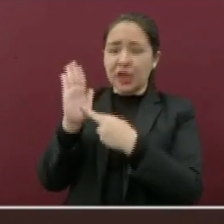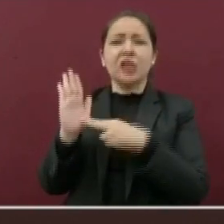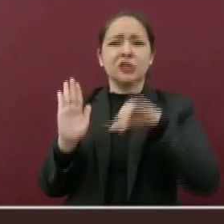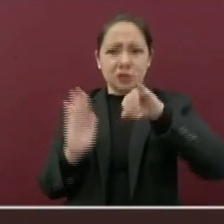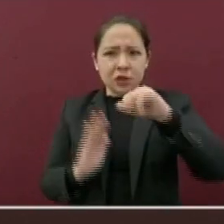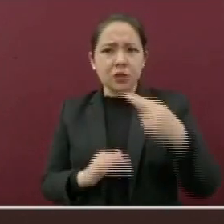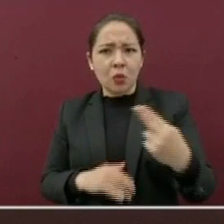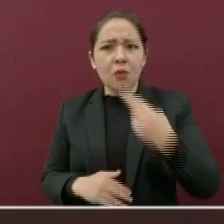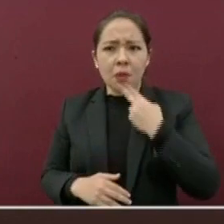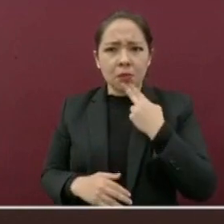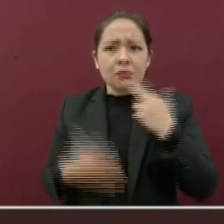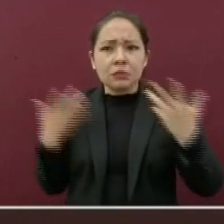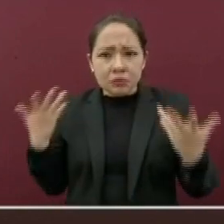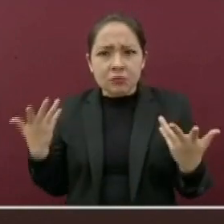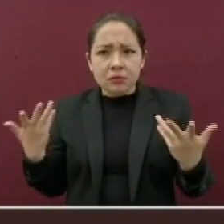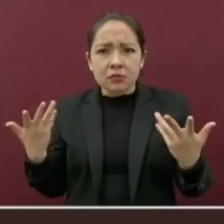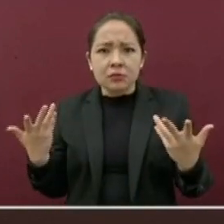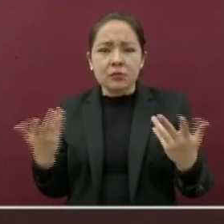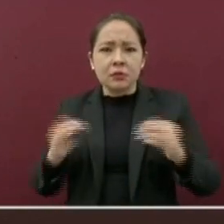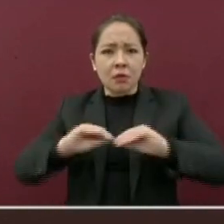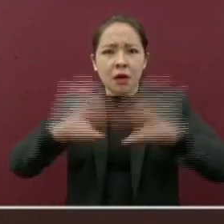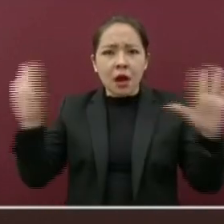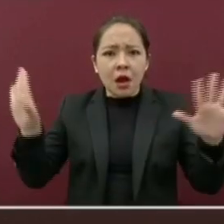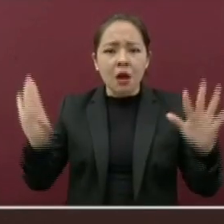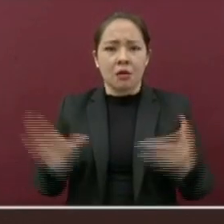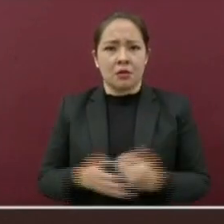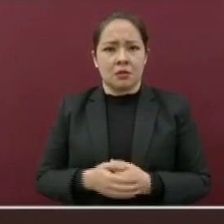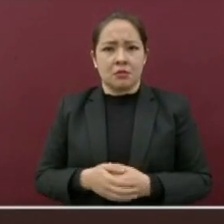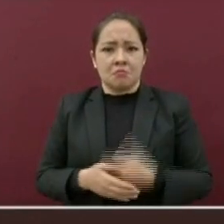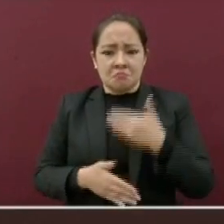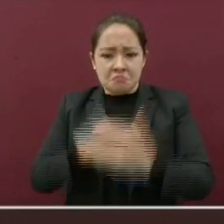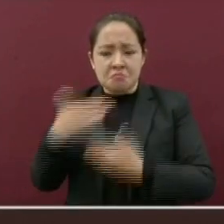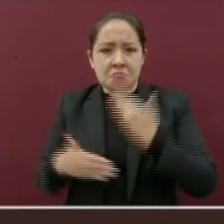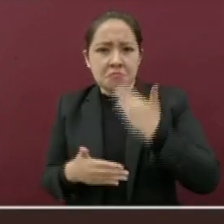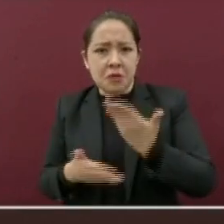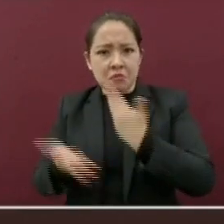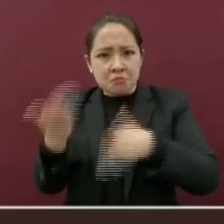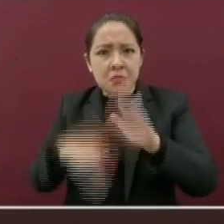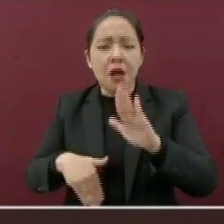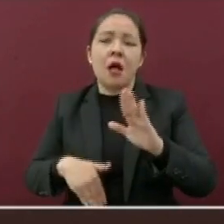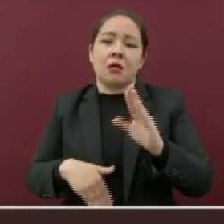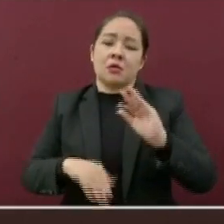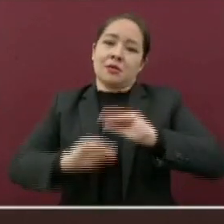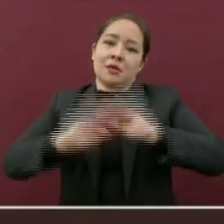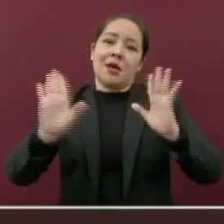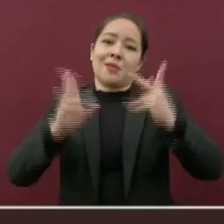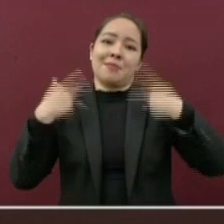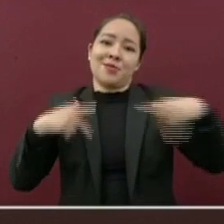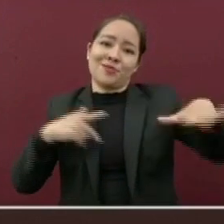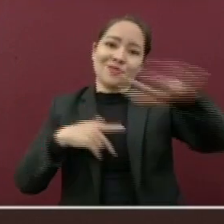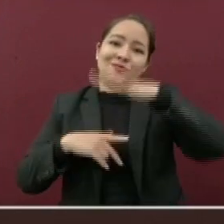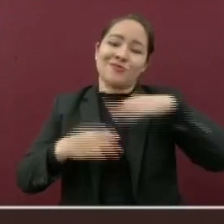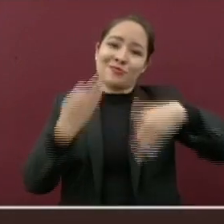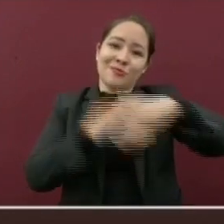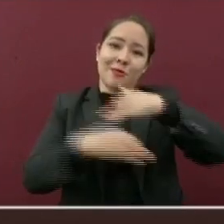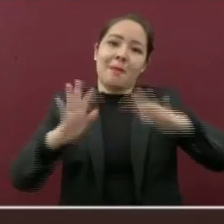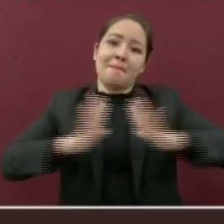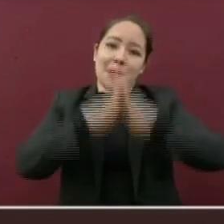funcionan y mucho más con la participación de la ciudadanía en todos sus sectores.